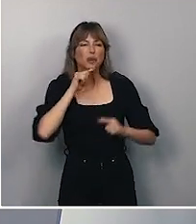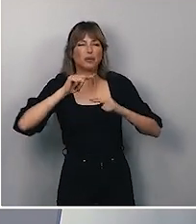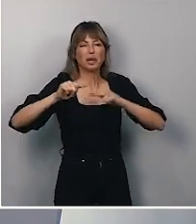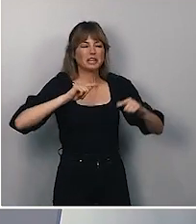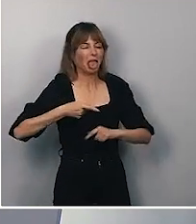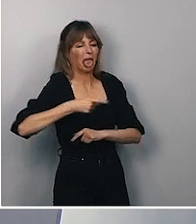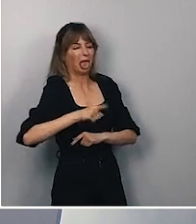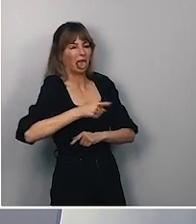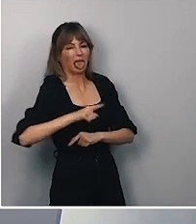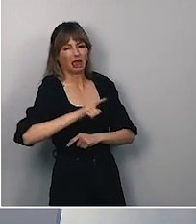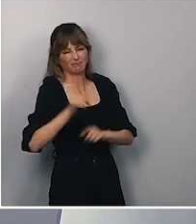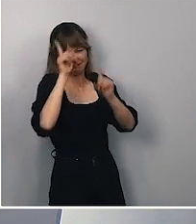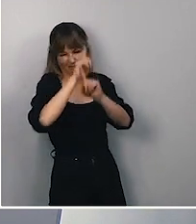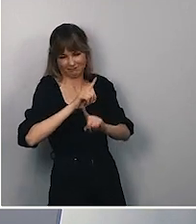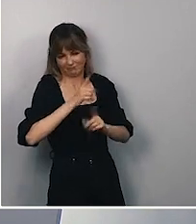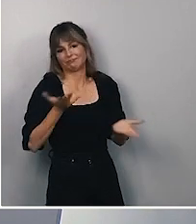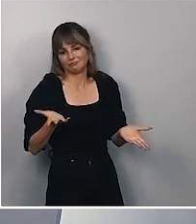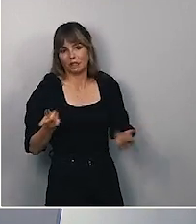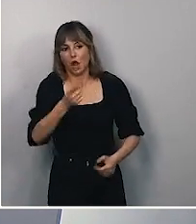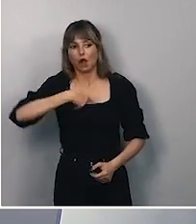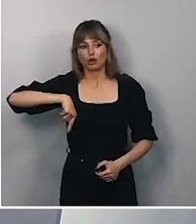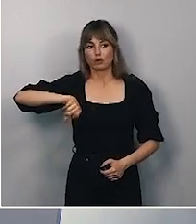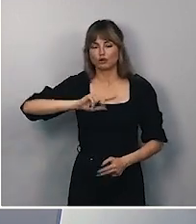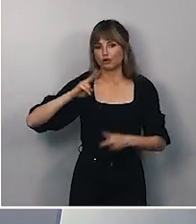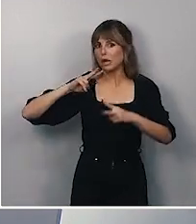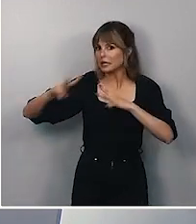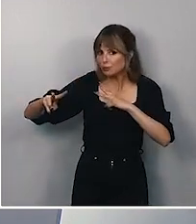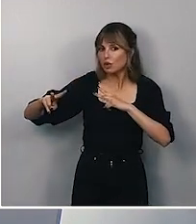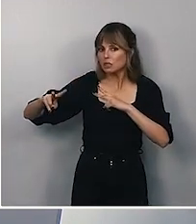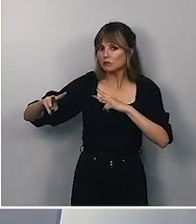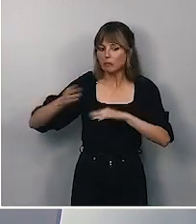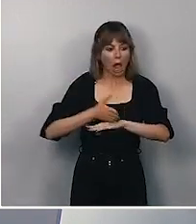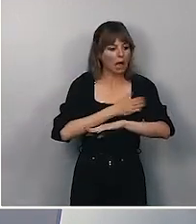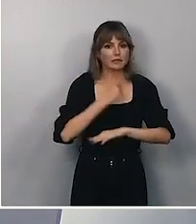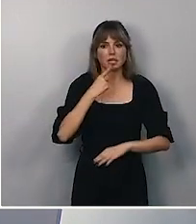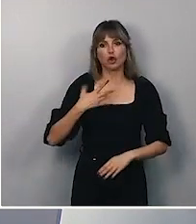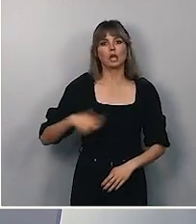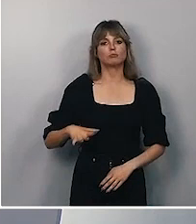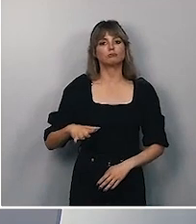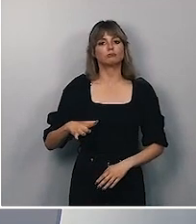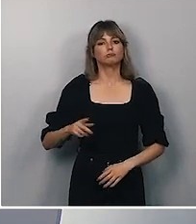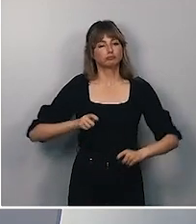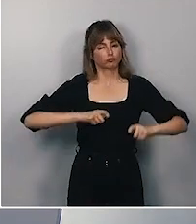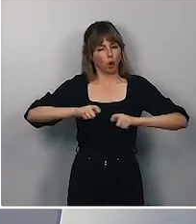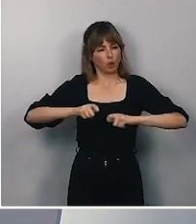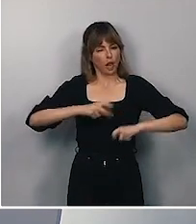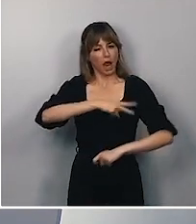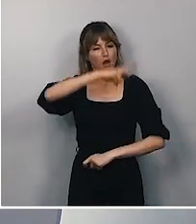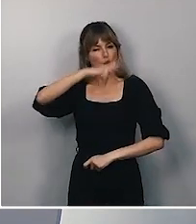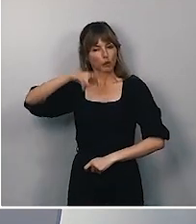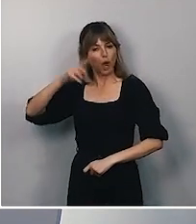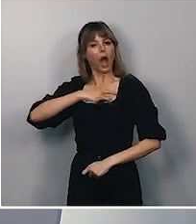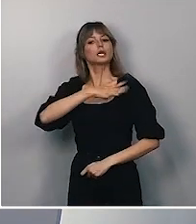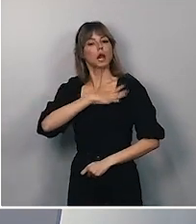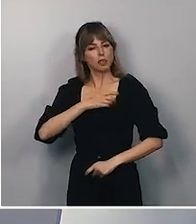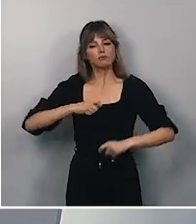de las provocaciones. Nosotros vamos a dar una respuesta, lo he dicho anteriormente, coordinada con Noruega e Irlanda,